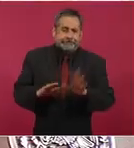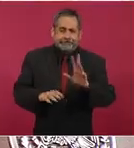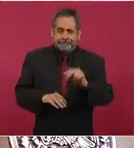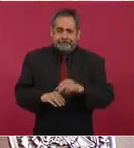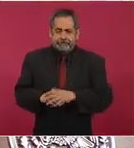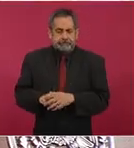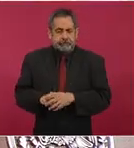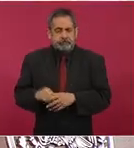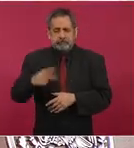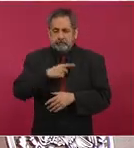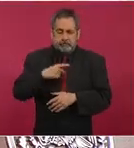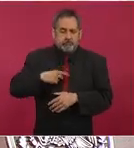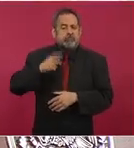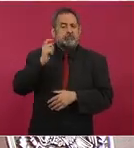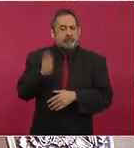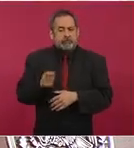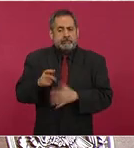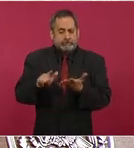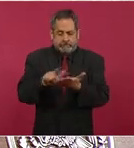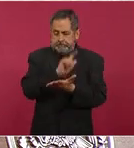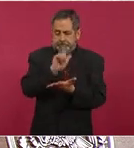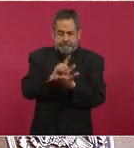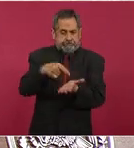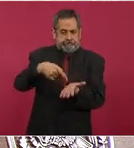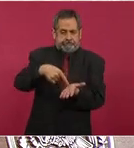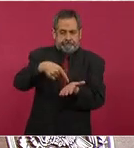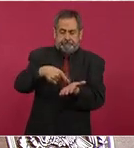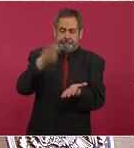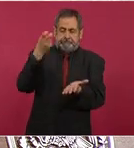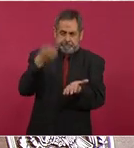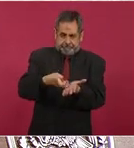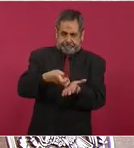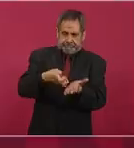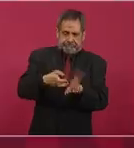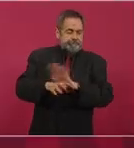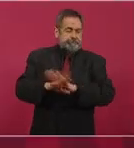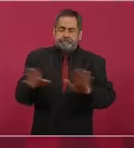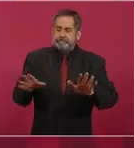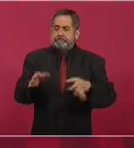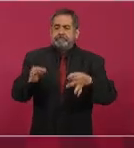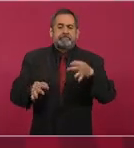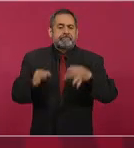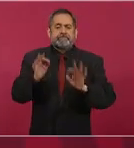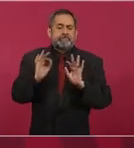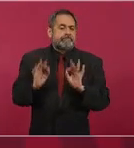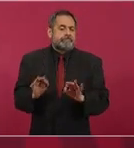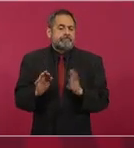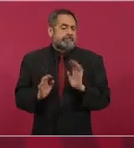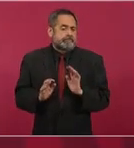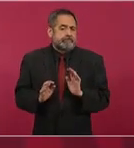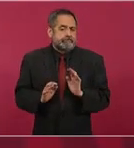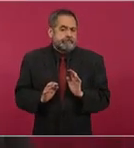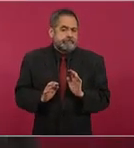aplicar la ley de manera